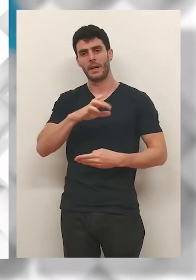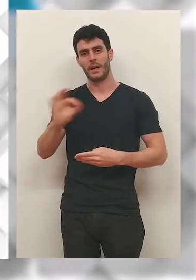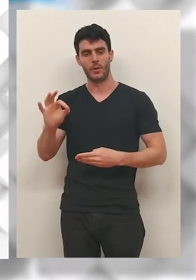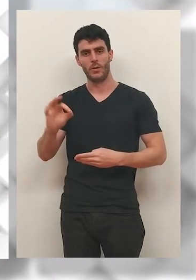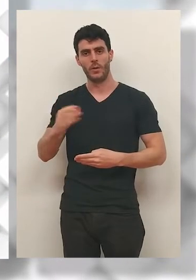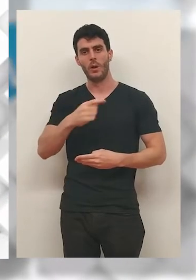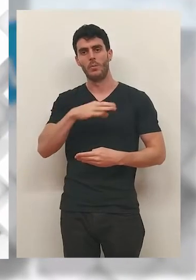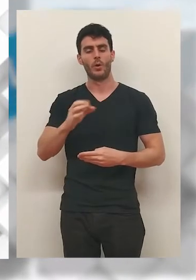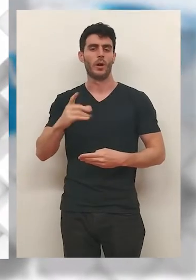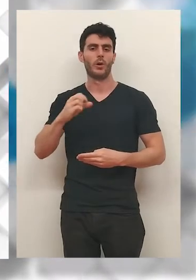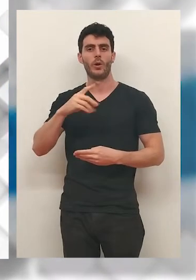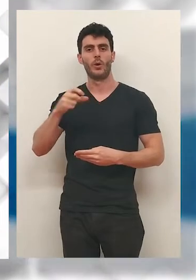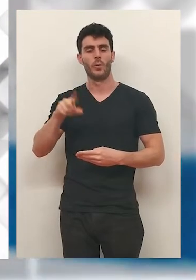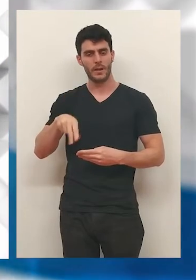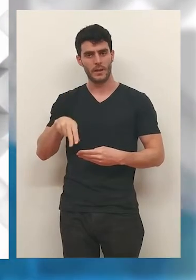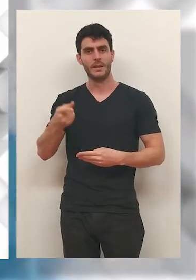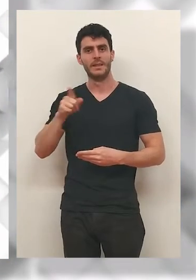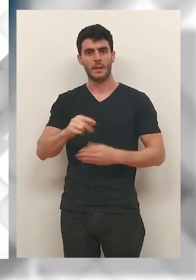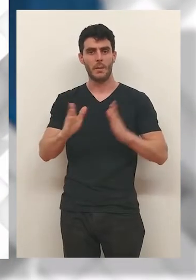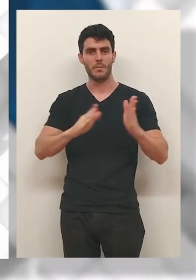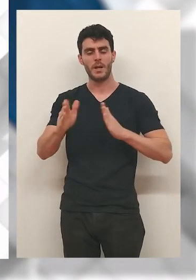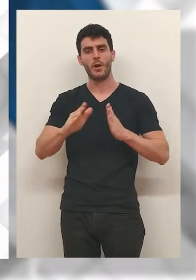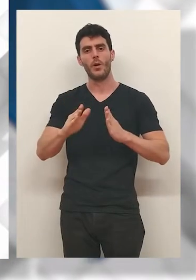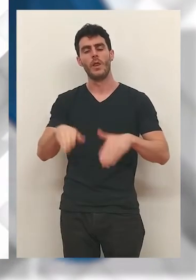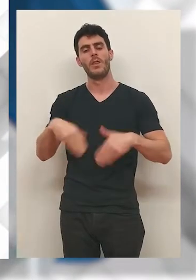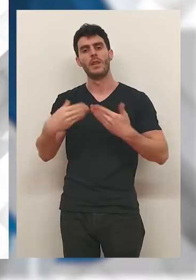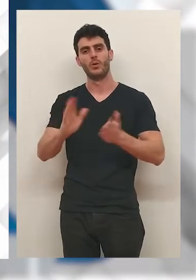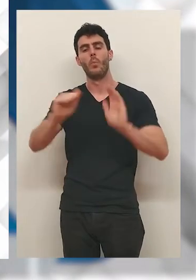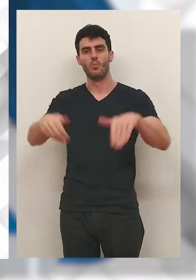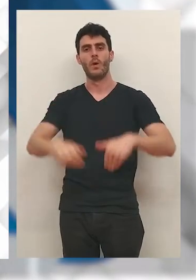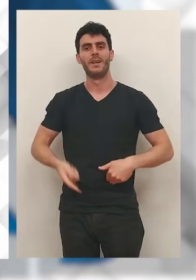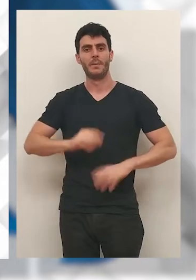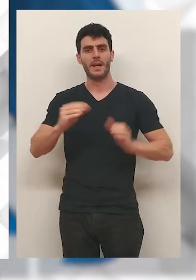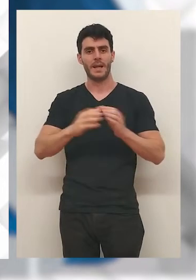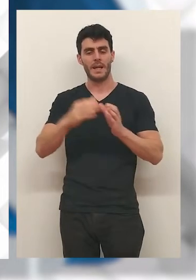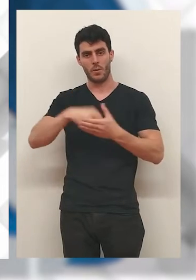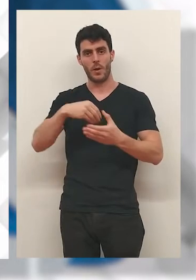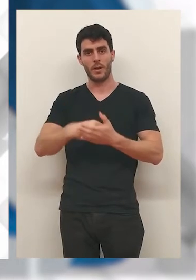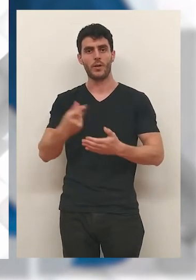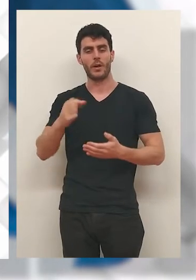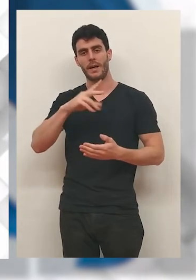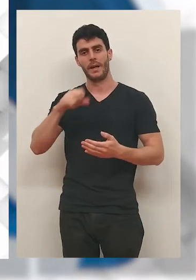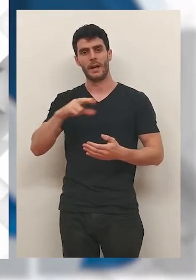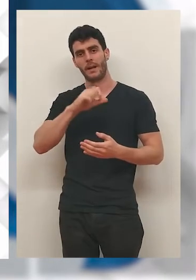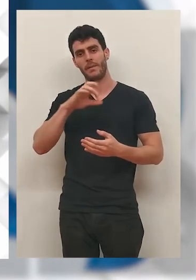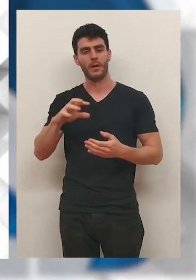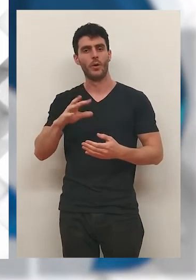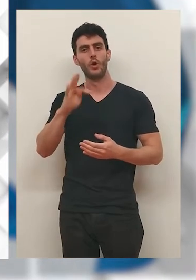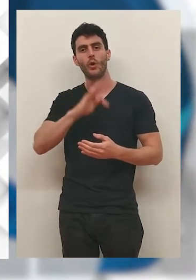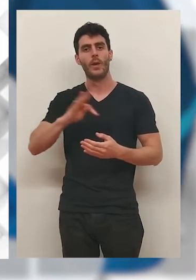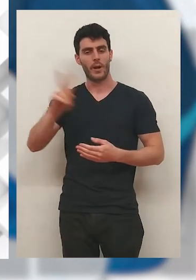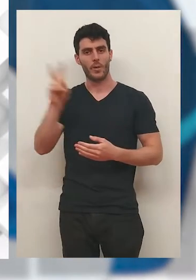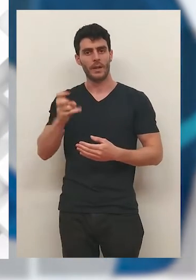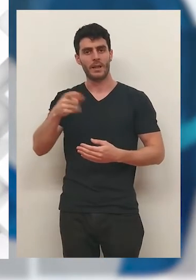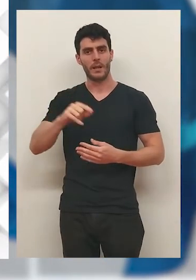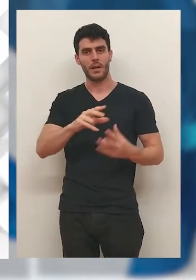Emilio Caneda, Paredes y Jero, Borja Izpun y Cordovín regresan tras su periodo de cesión en el equipo de Iona y el equipo de Iona ha incorporado a Alain